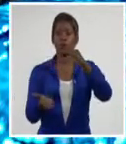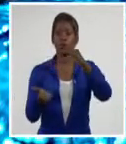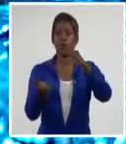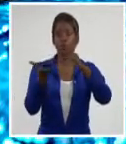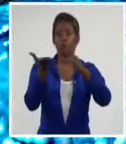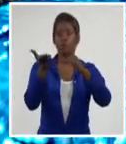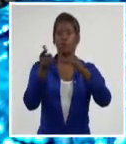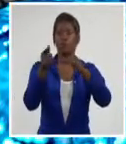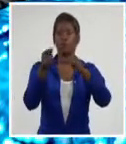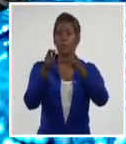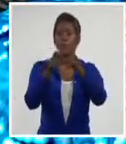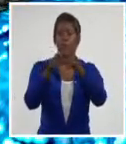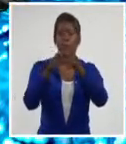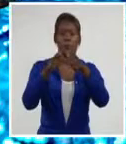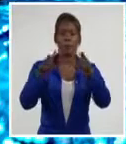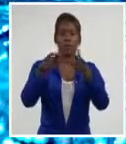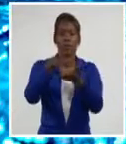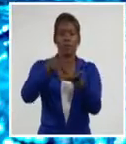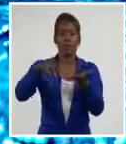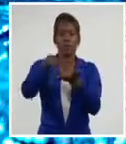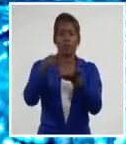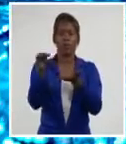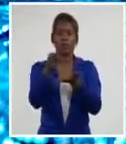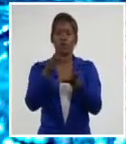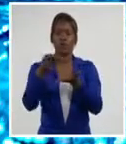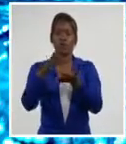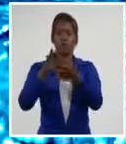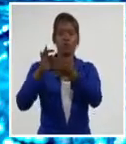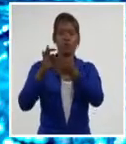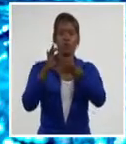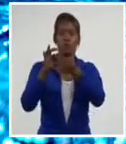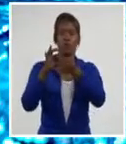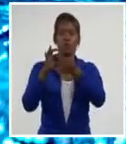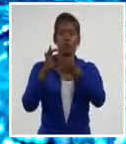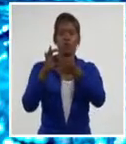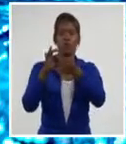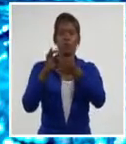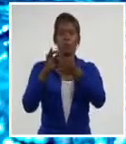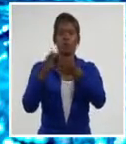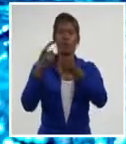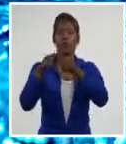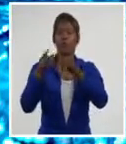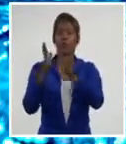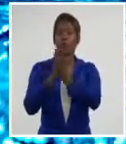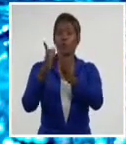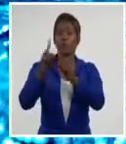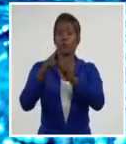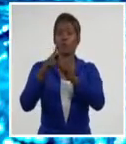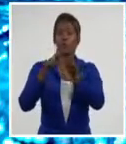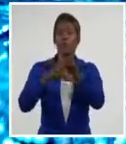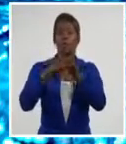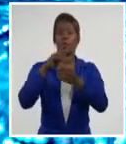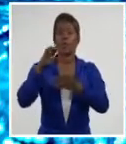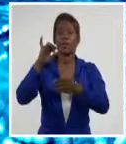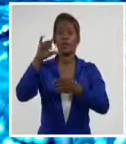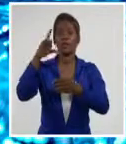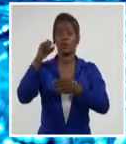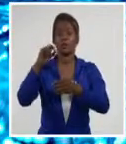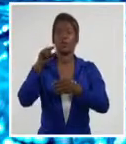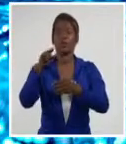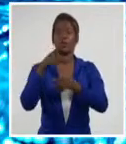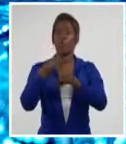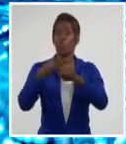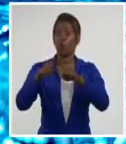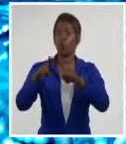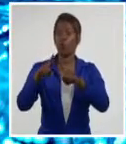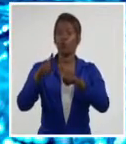cuales la mayor parte se divide entre Guira de Melena en Artemisa y Perico en Matanzas y entre los municipios de Santispiritus